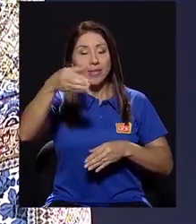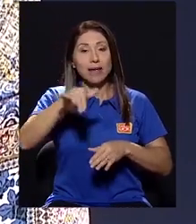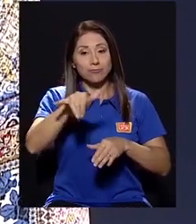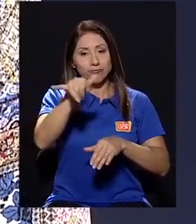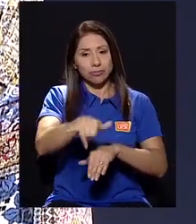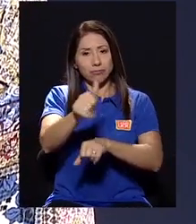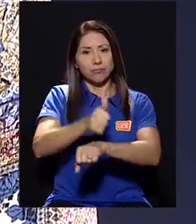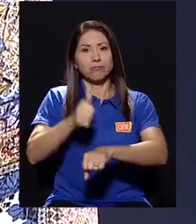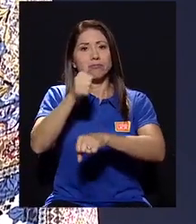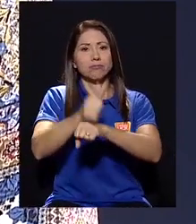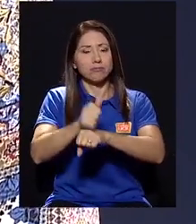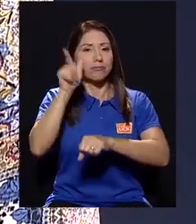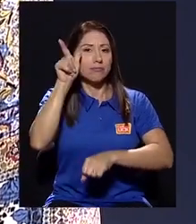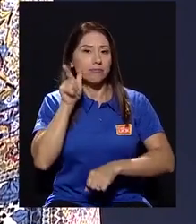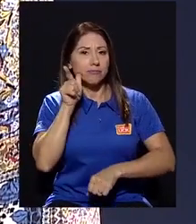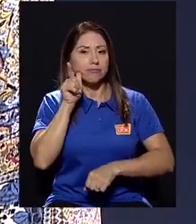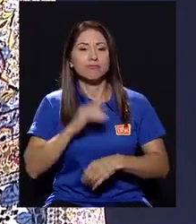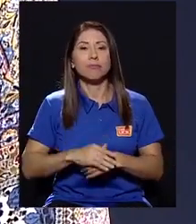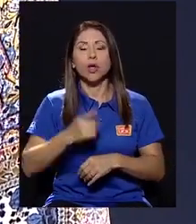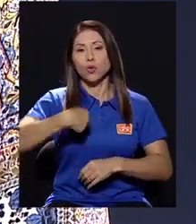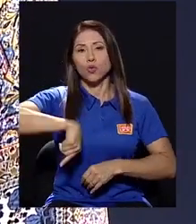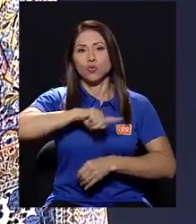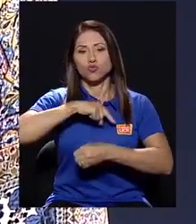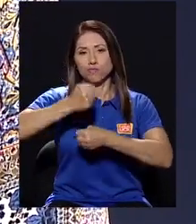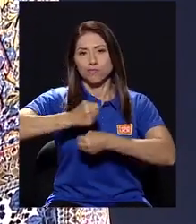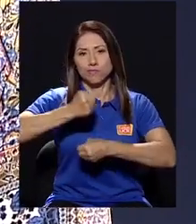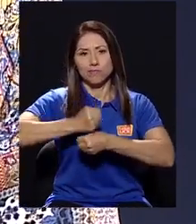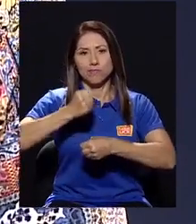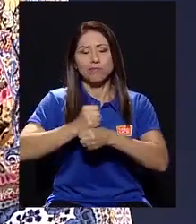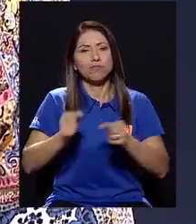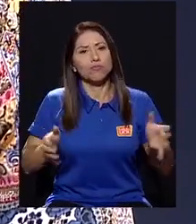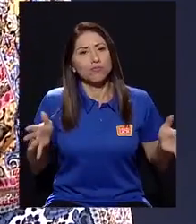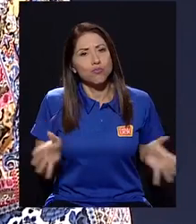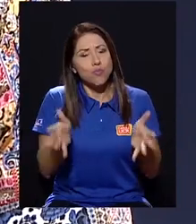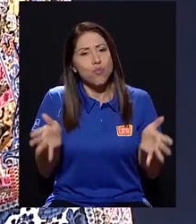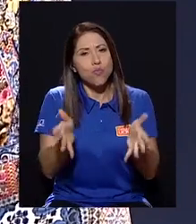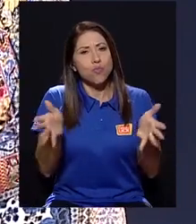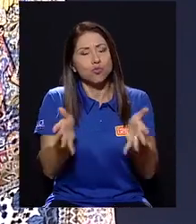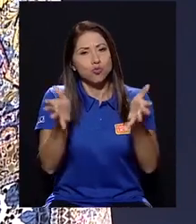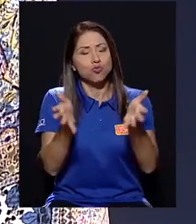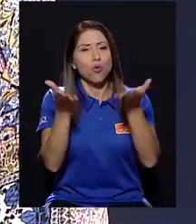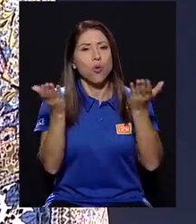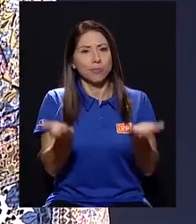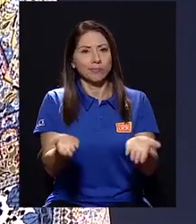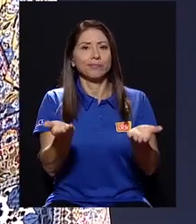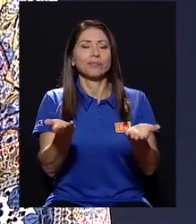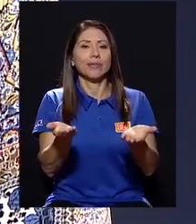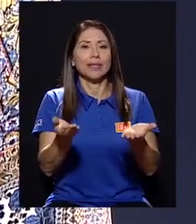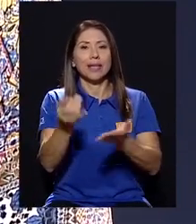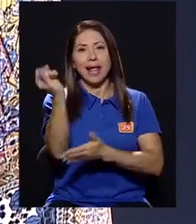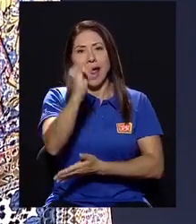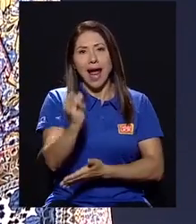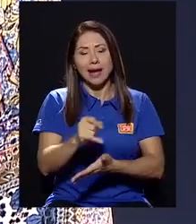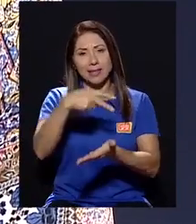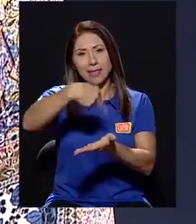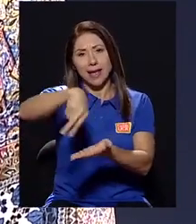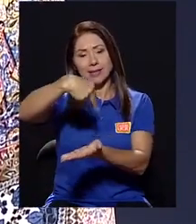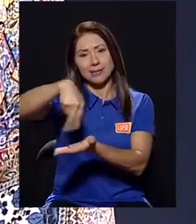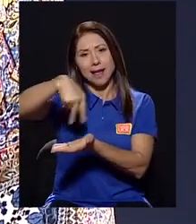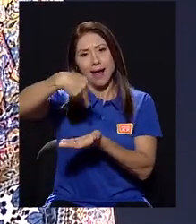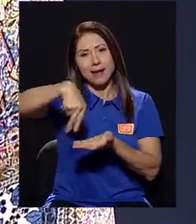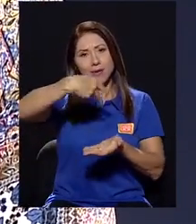provincia de Limón, realizamos un trabajo de promoción de este arte danzario.